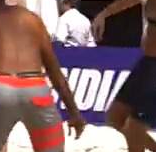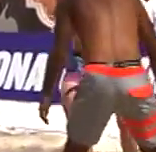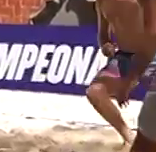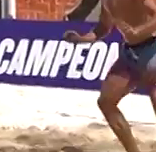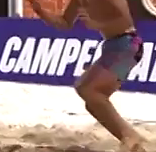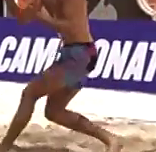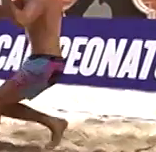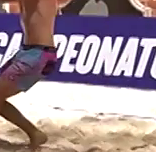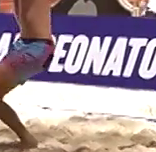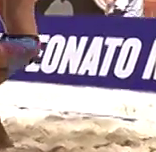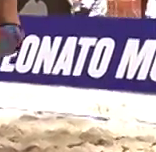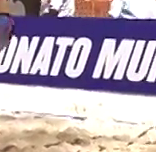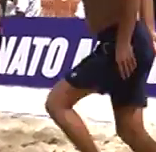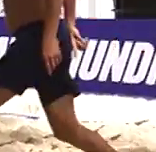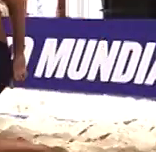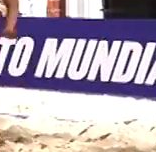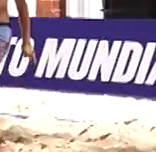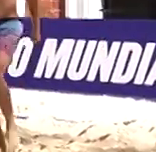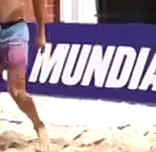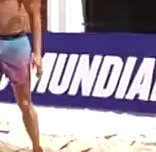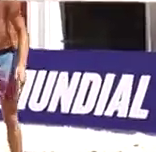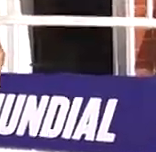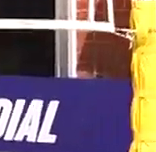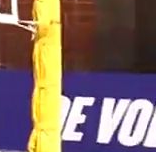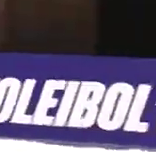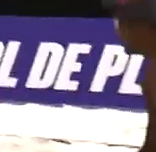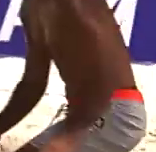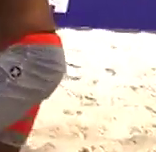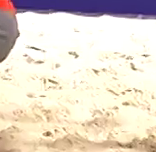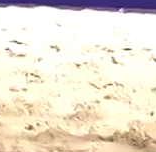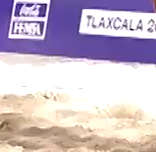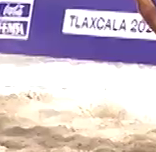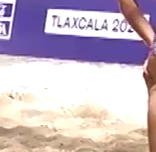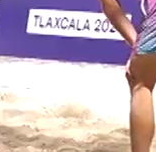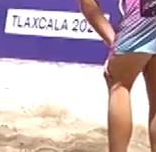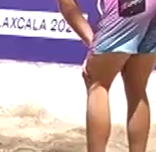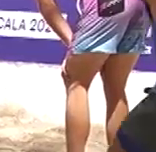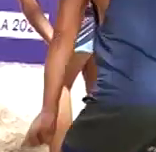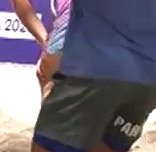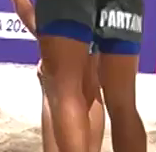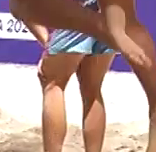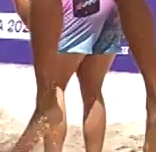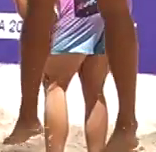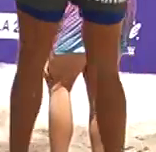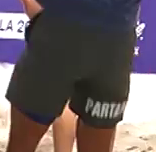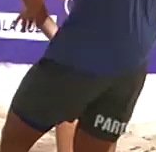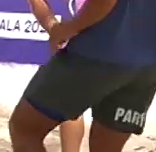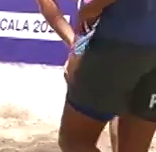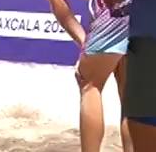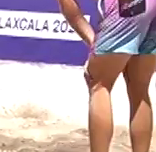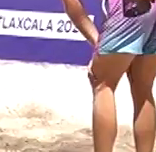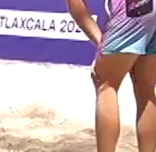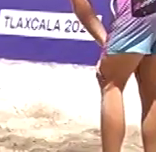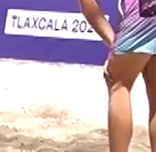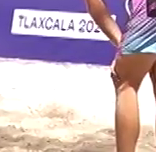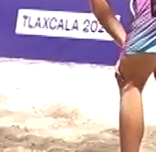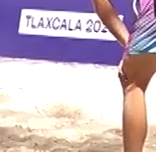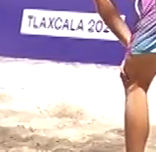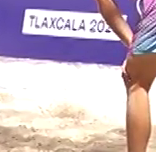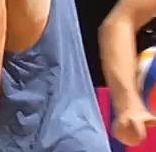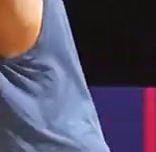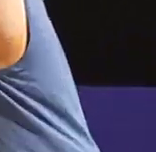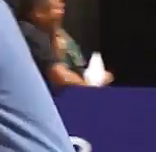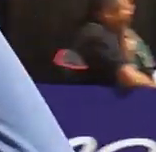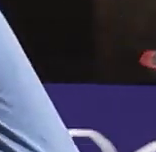por ser la mejor sede del mundial de la disciplina, lo que ha posicionado a la entidad en los ojos del mundo. Igualmente señaló que gracias a la realización de estos